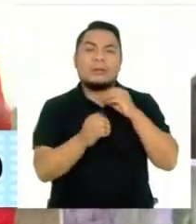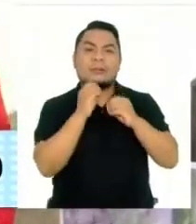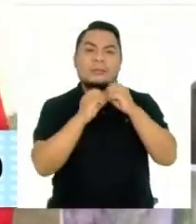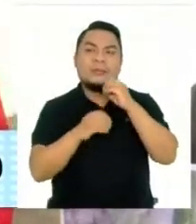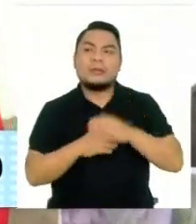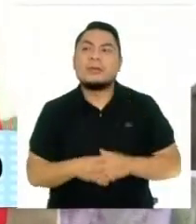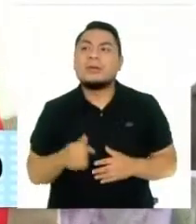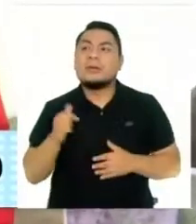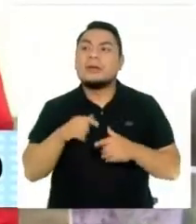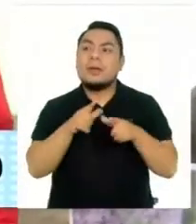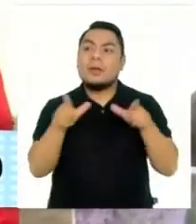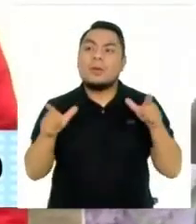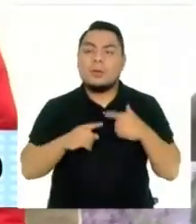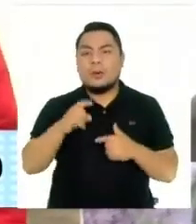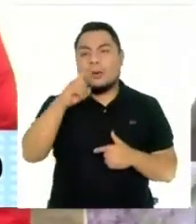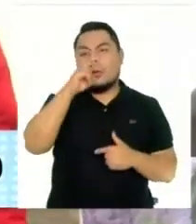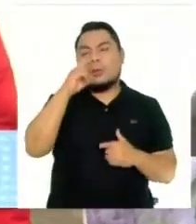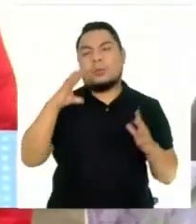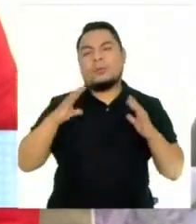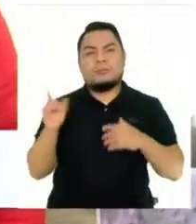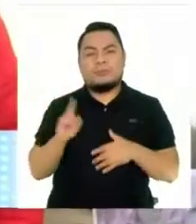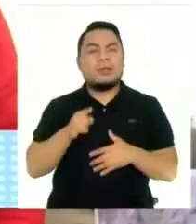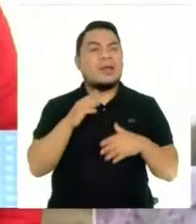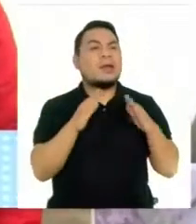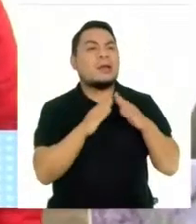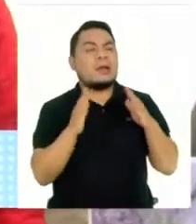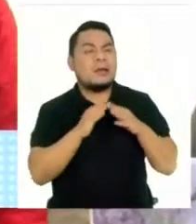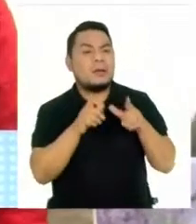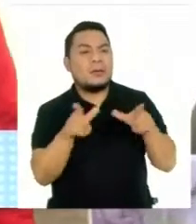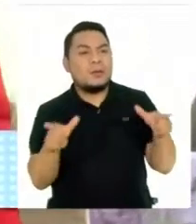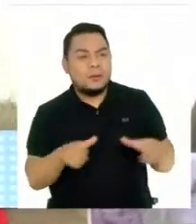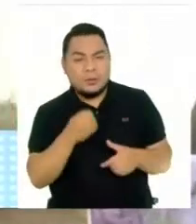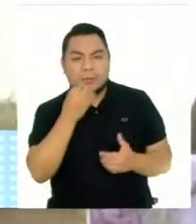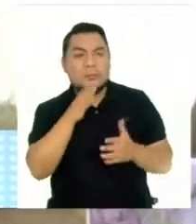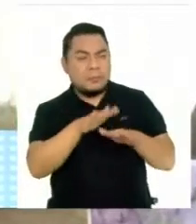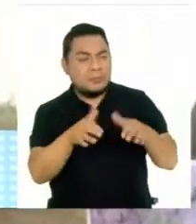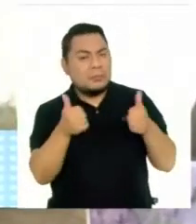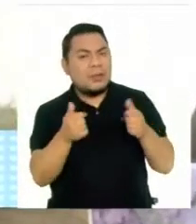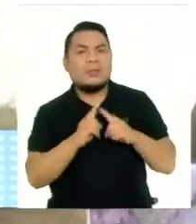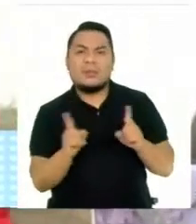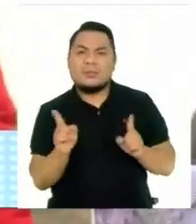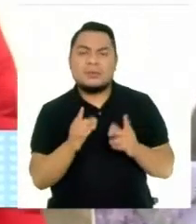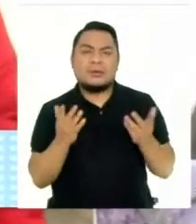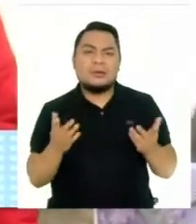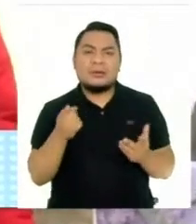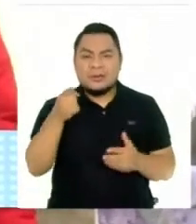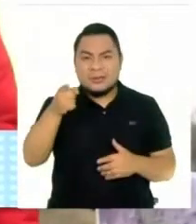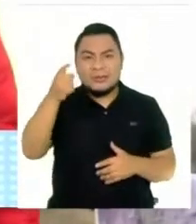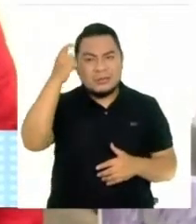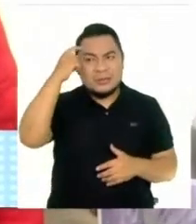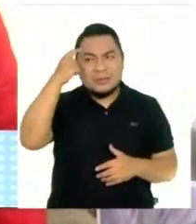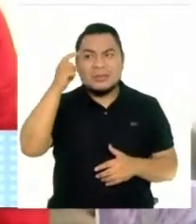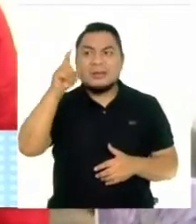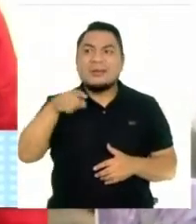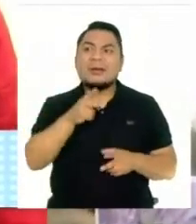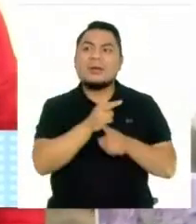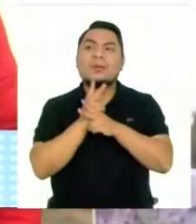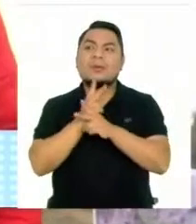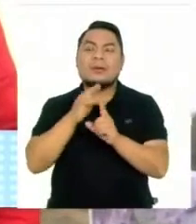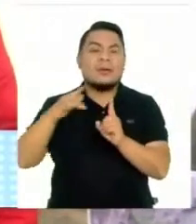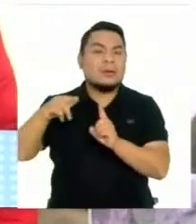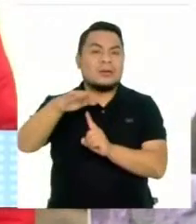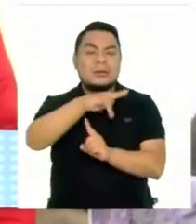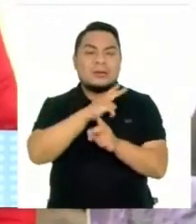ir a vivir en un lugar más lujoso. Podemos ir a hacer nuestra casa en un lugar más propicio. Pero si no, nos metemos a la cabeza que hay que cuidar el